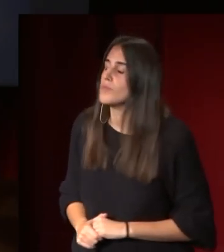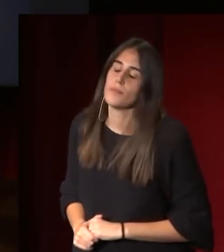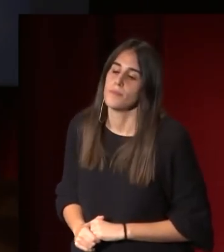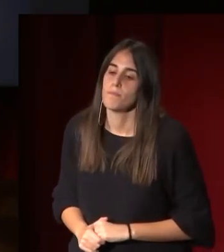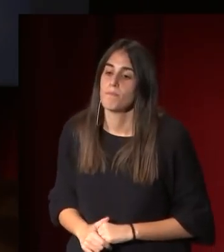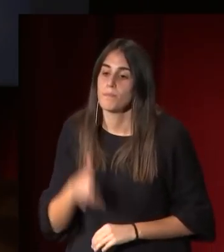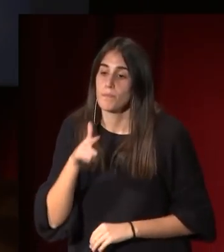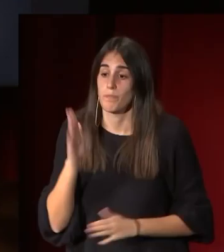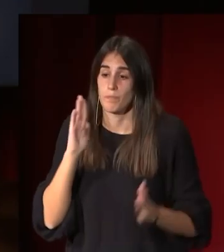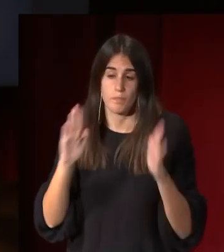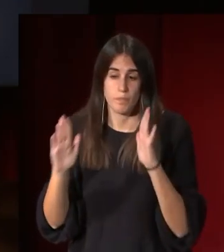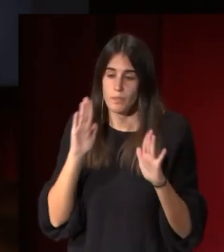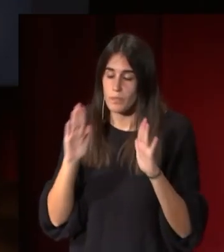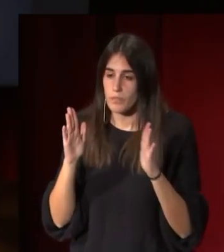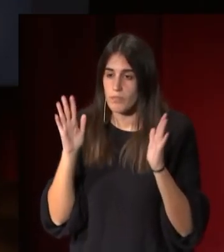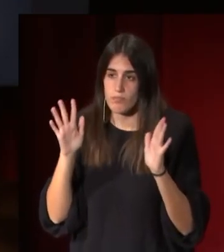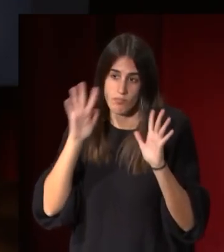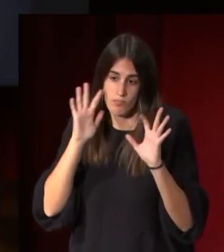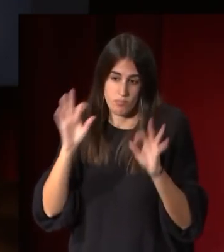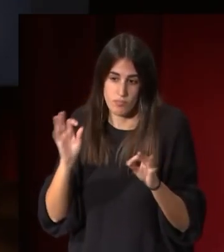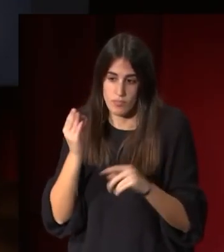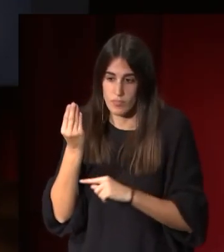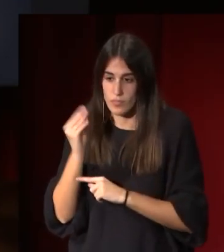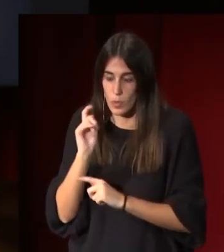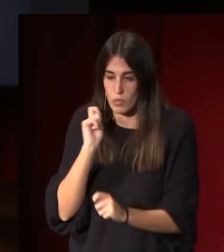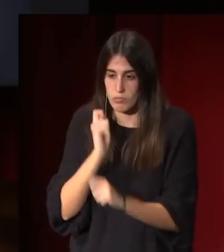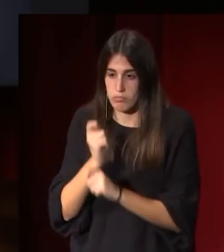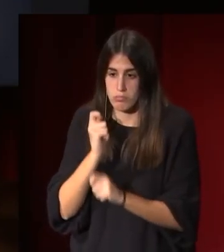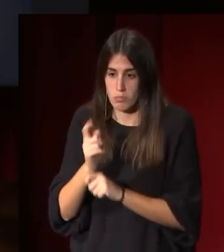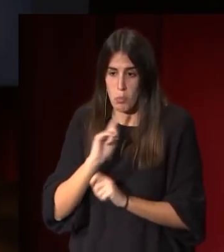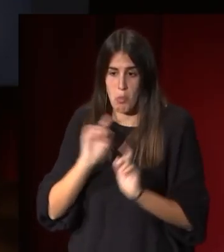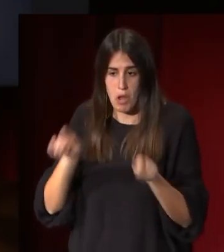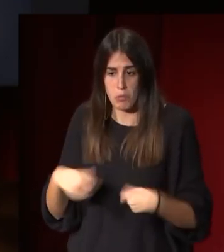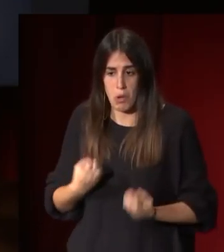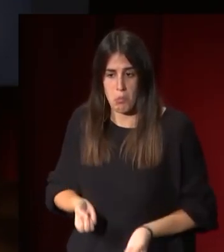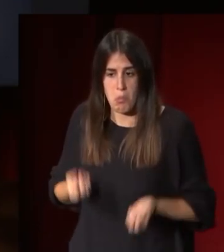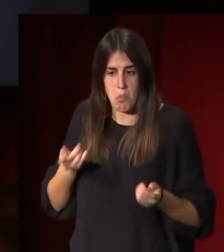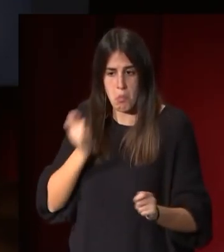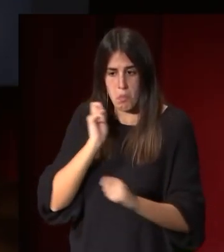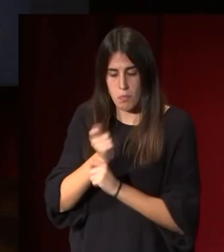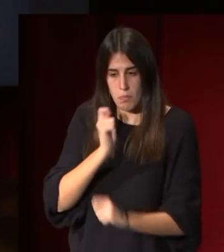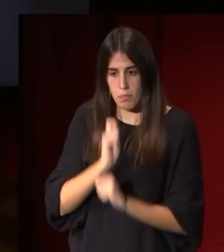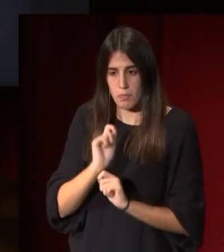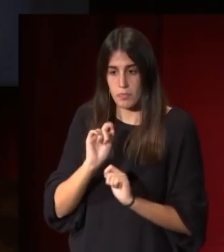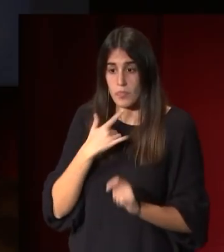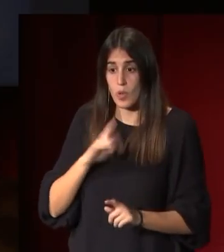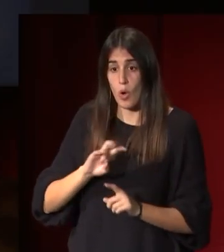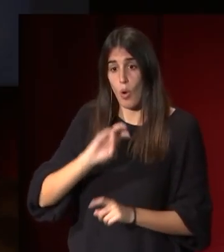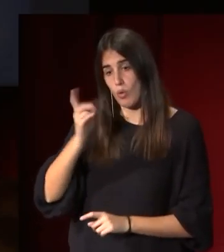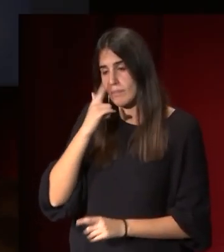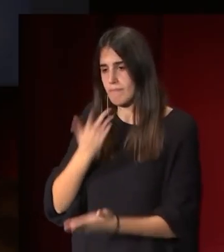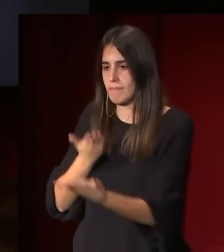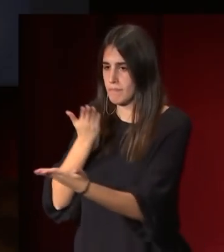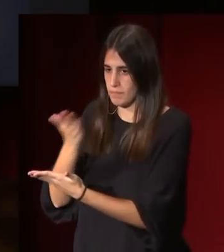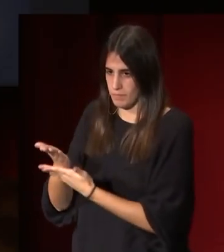algunas esculturas que son una iniciativa propia y otras veces afortunadamente encontrará alguien que se las